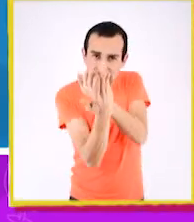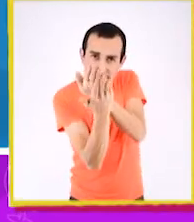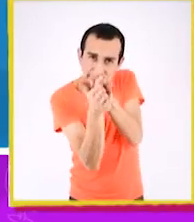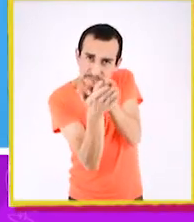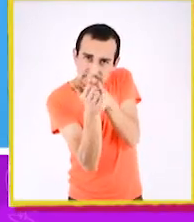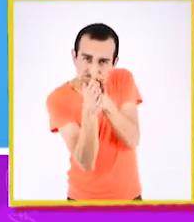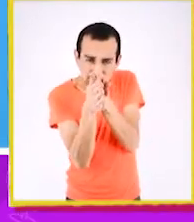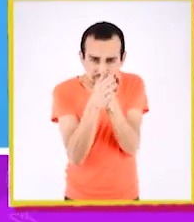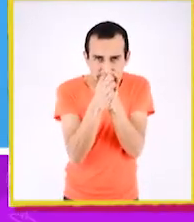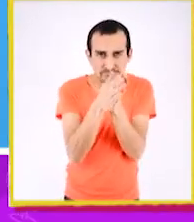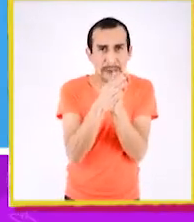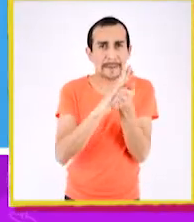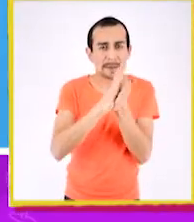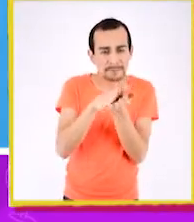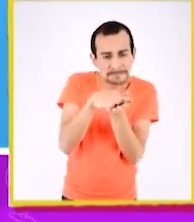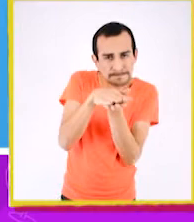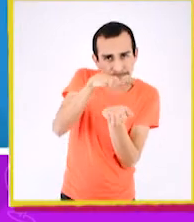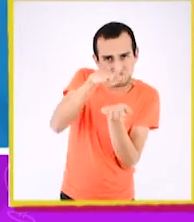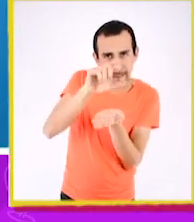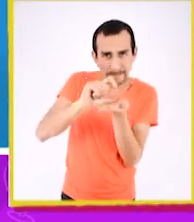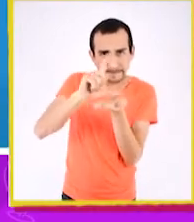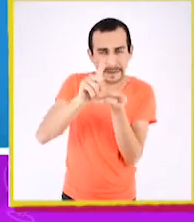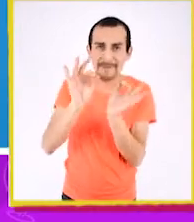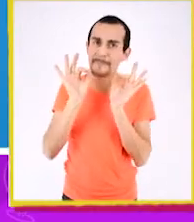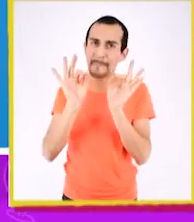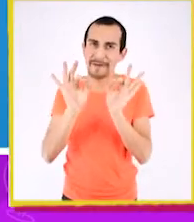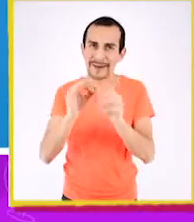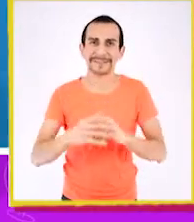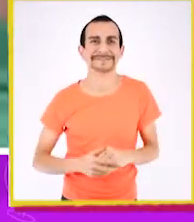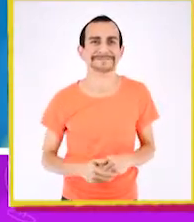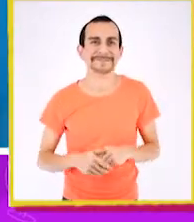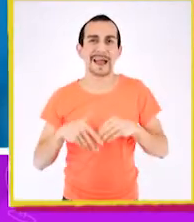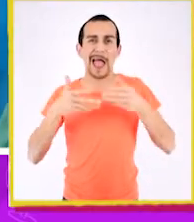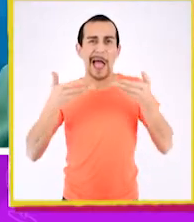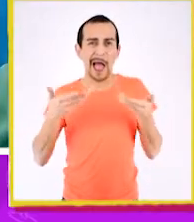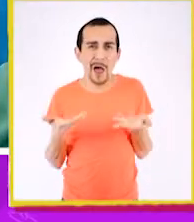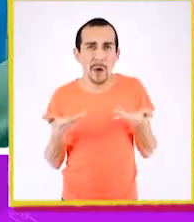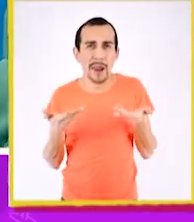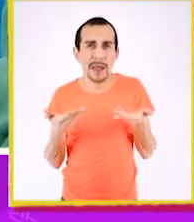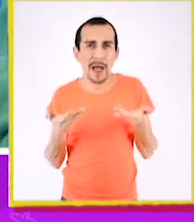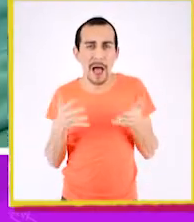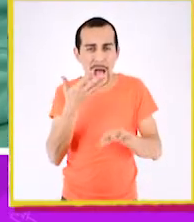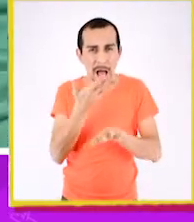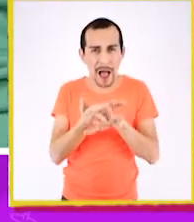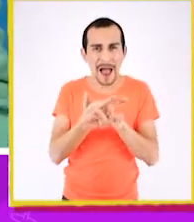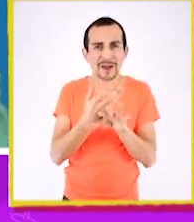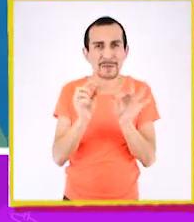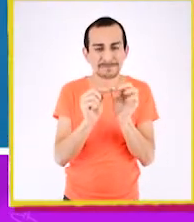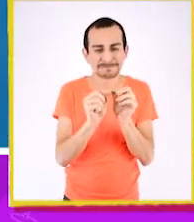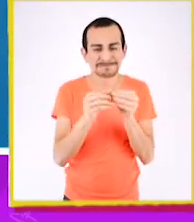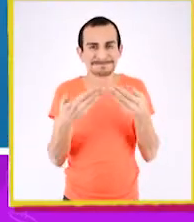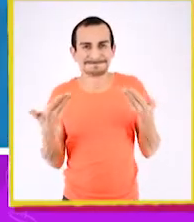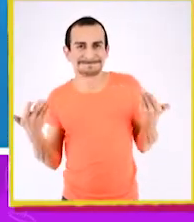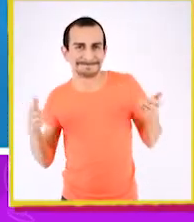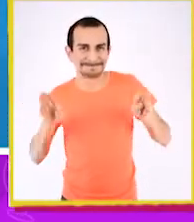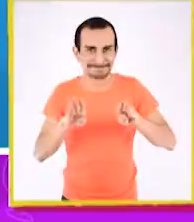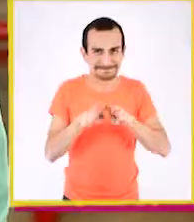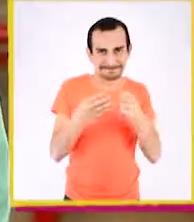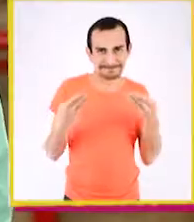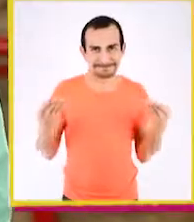nos vaya quedando este gran trozo de papel. ¡Excelente! Ahora, tenemos un gran acordeón.